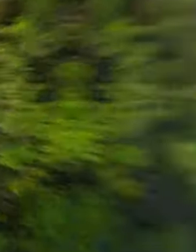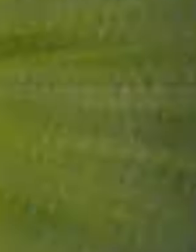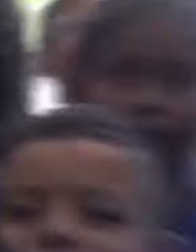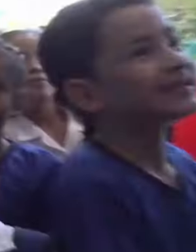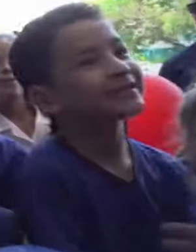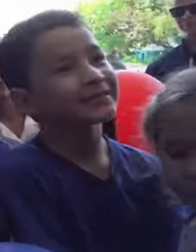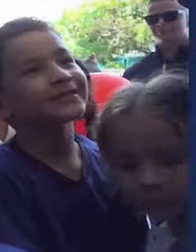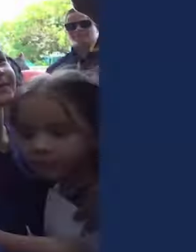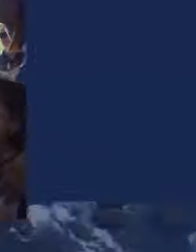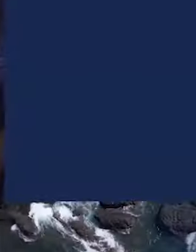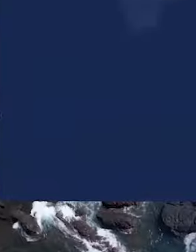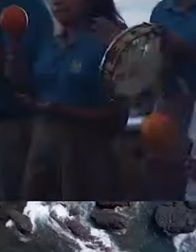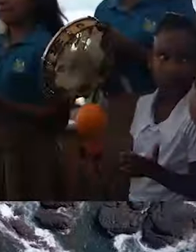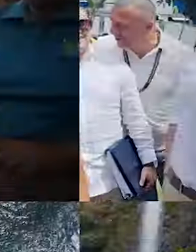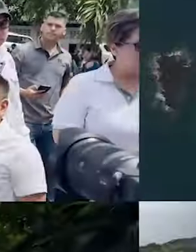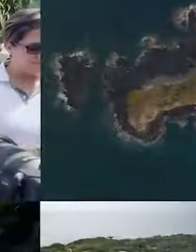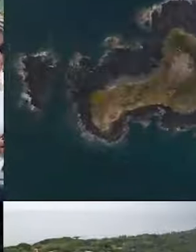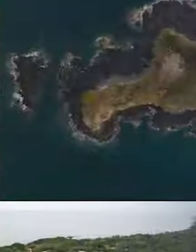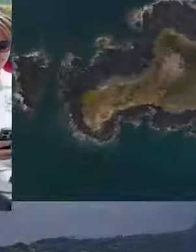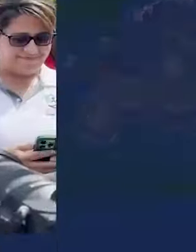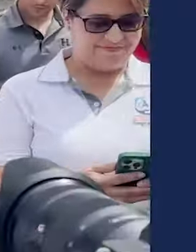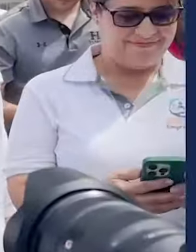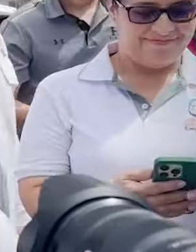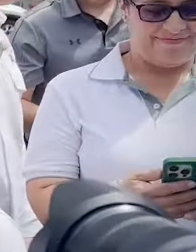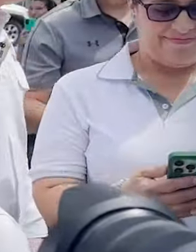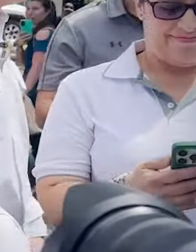La palabra empeñada es la palabra cumplida.